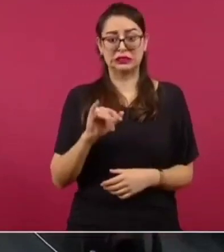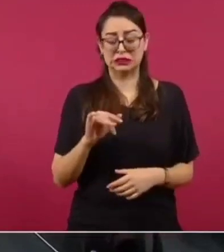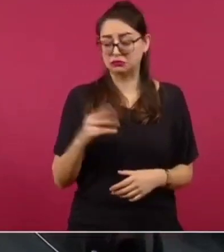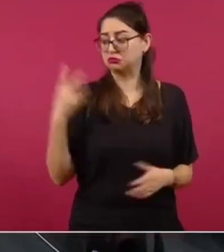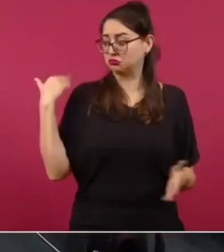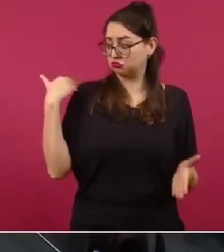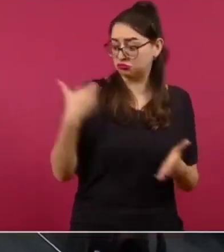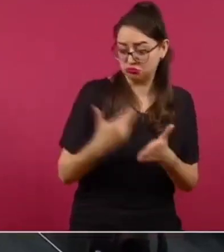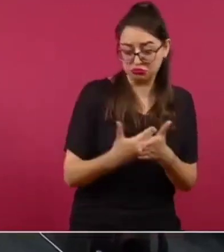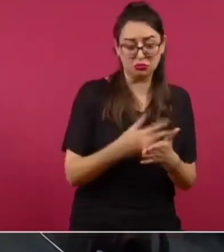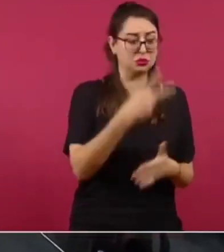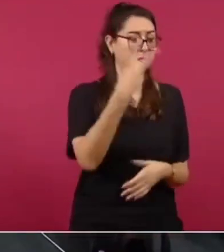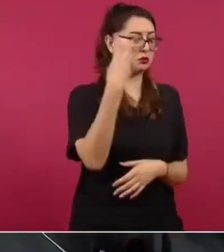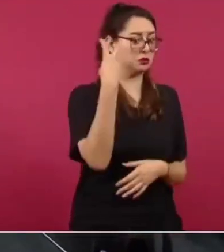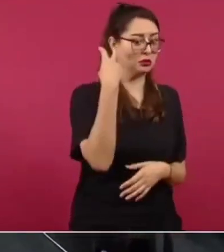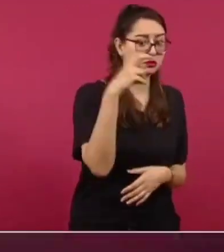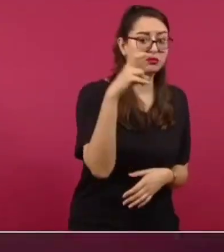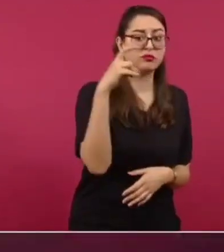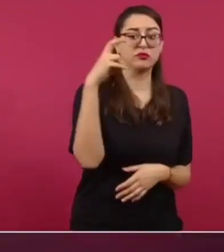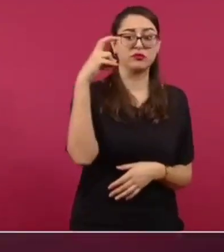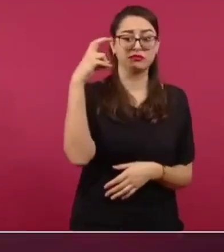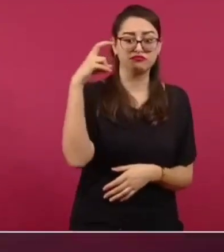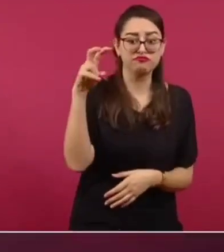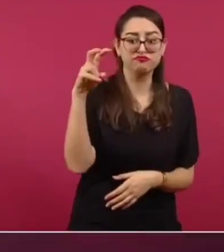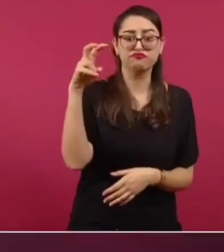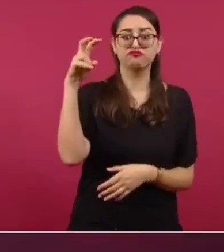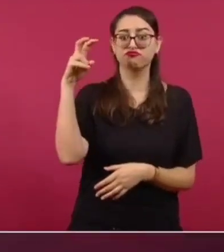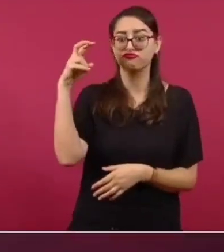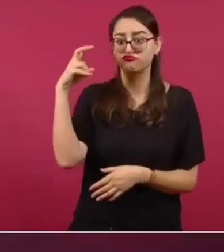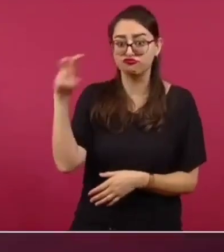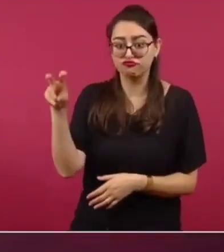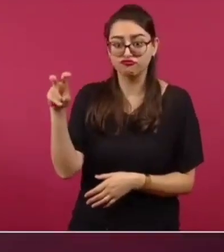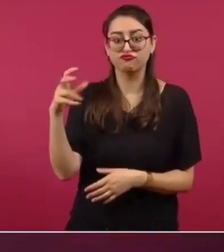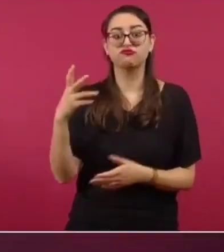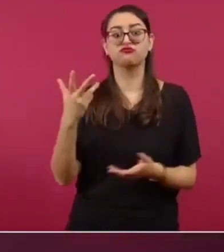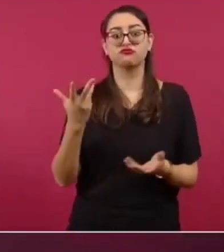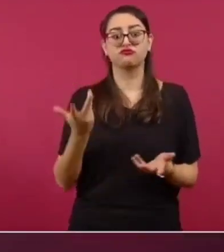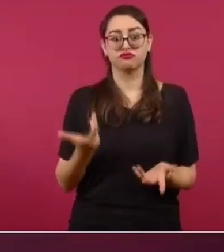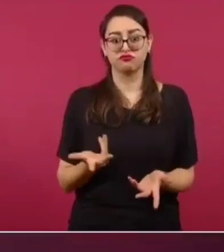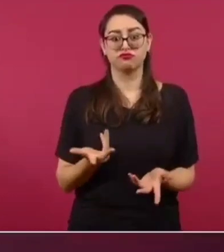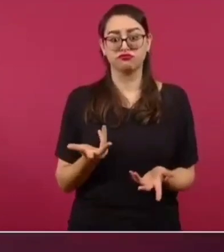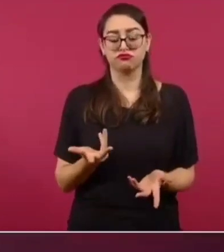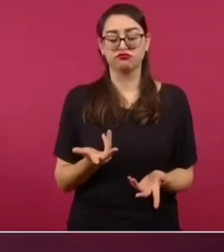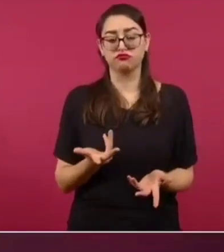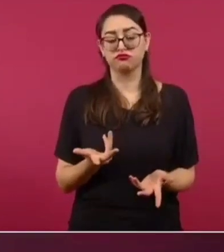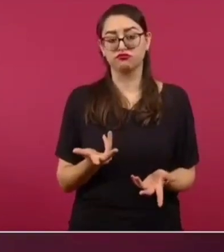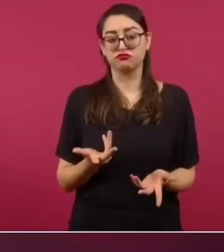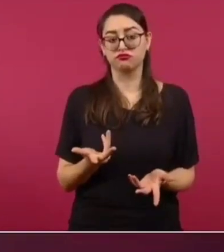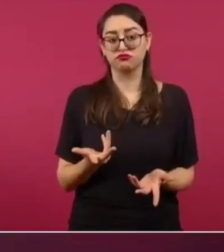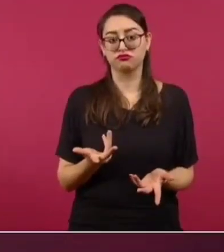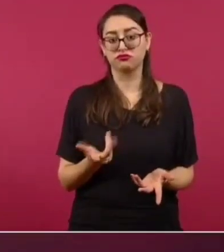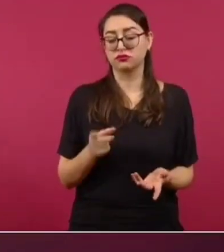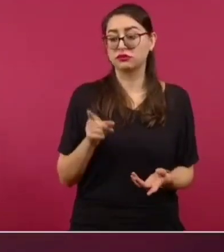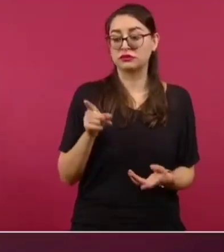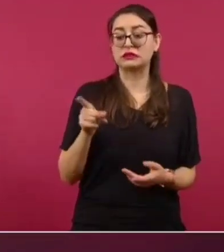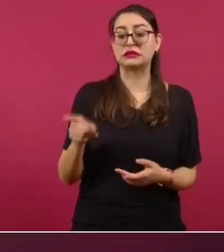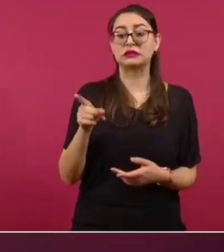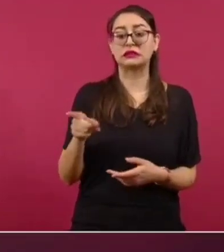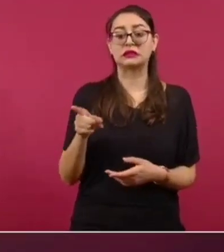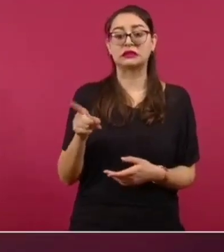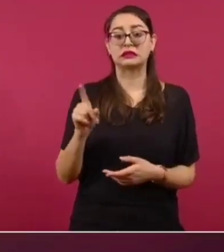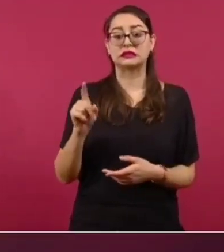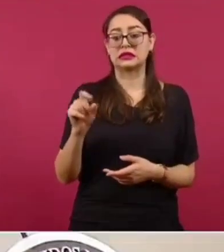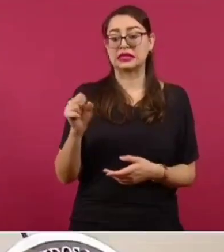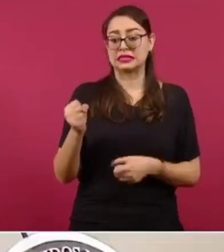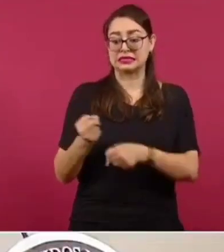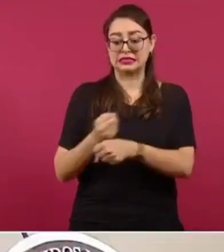de ellos era precisamente porque tenía el secretario de la defensa también la responsabilidad